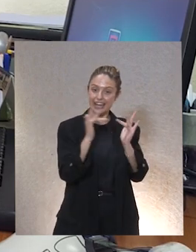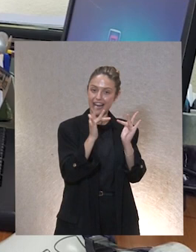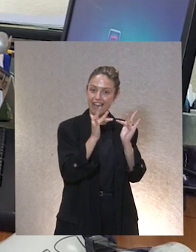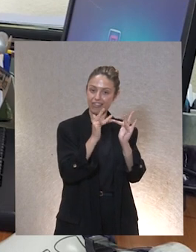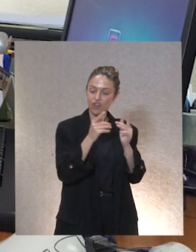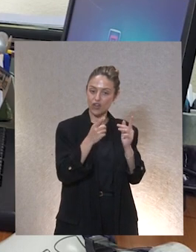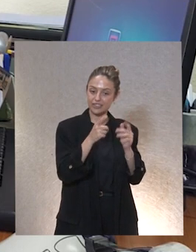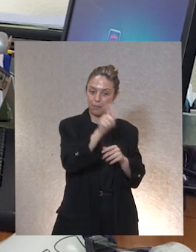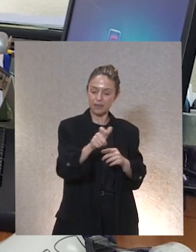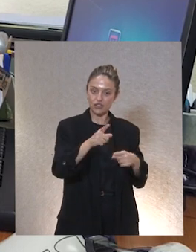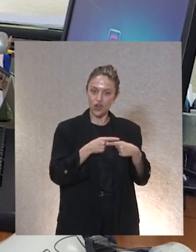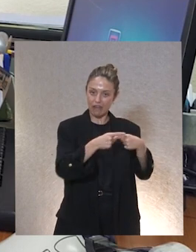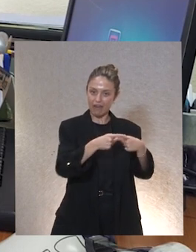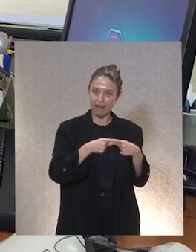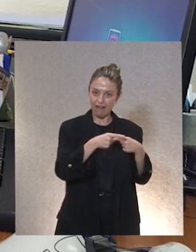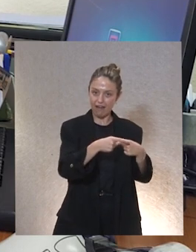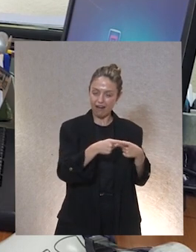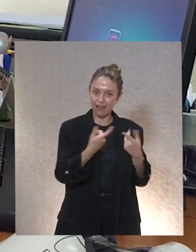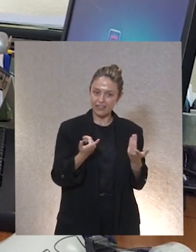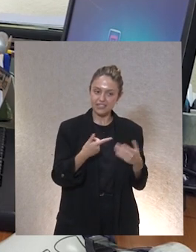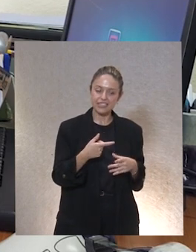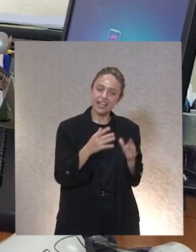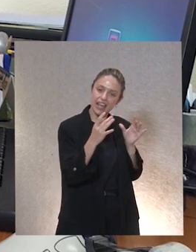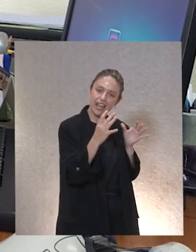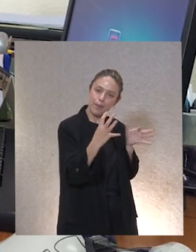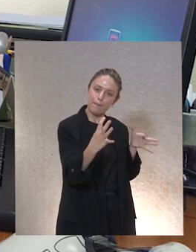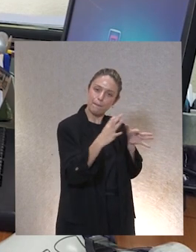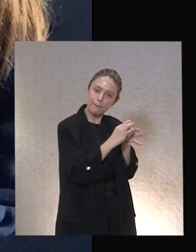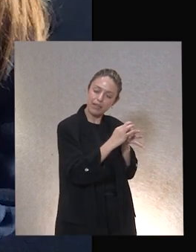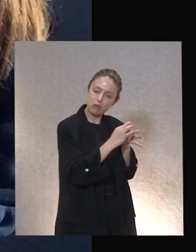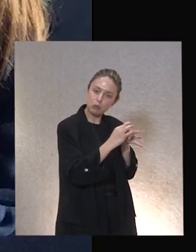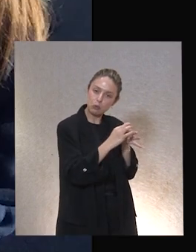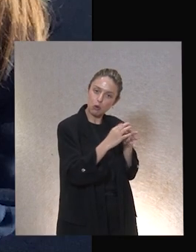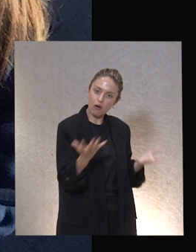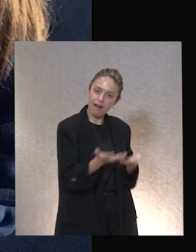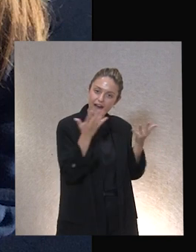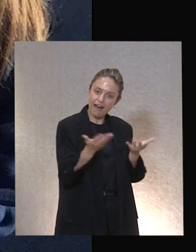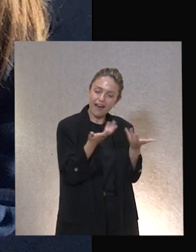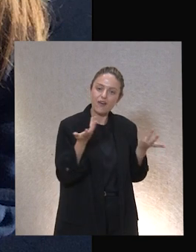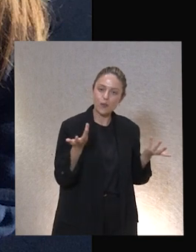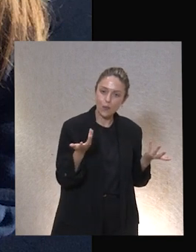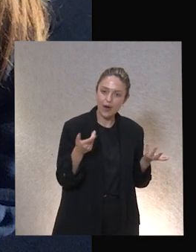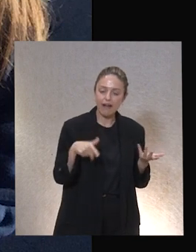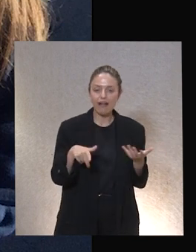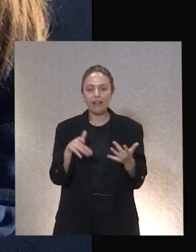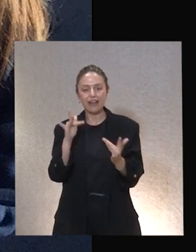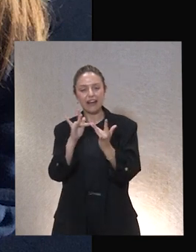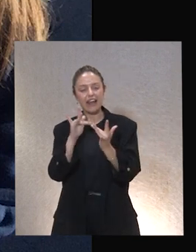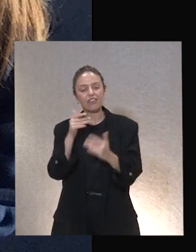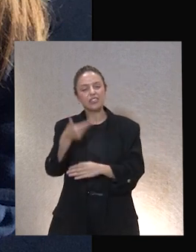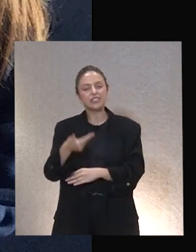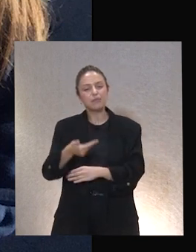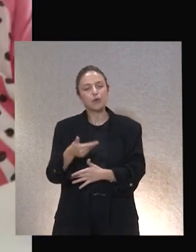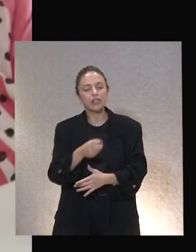personas son importantes para ella qué relaciones son importantes potenciar qué nuevos descubrimientos en las relaciones para ella son importantes